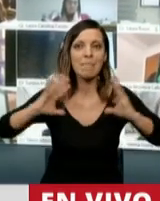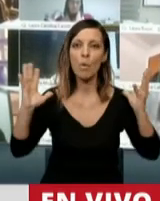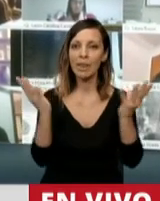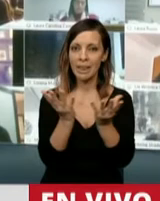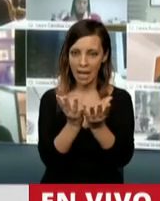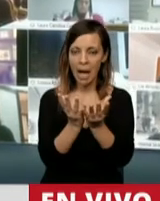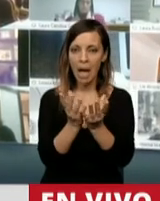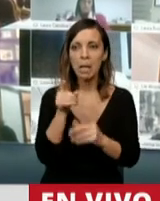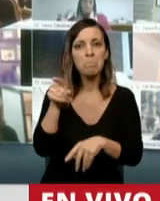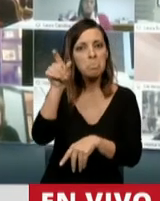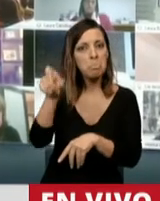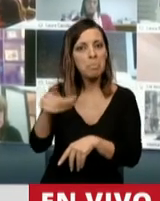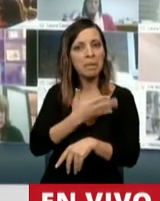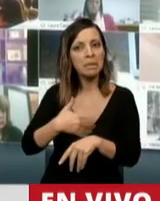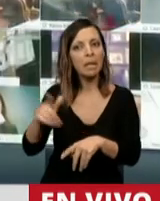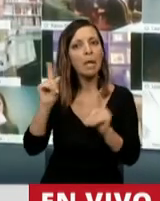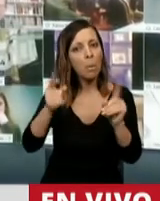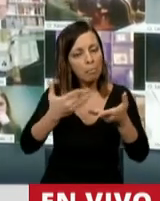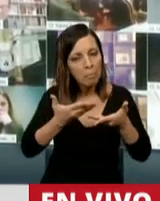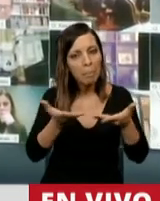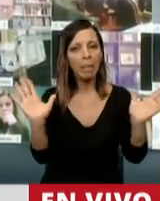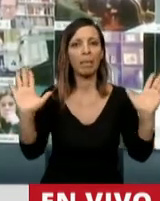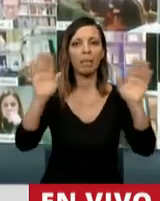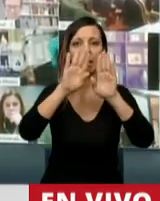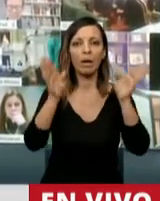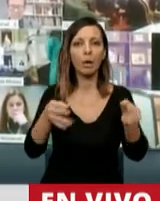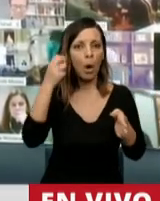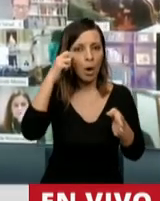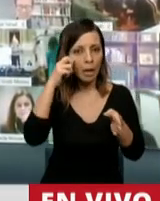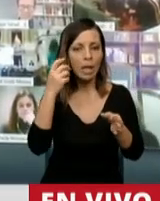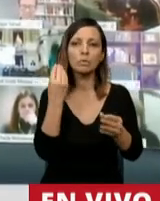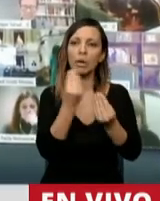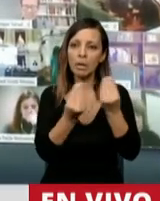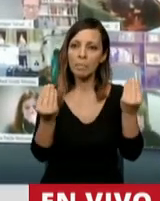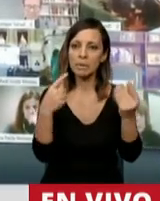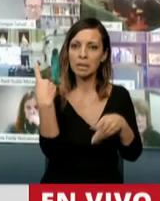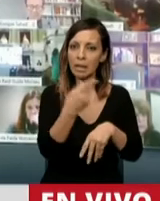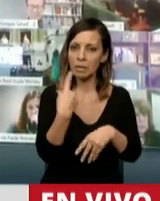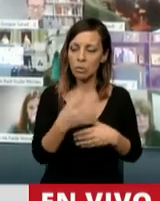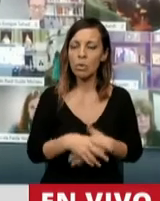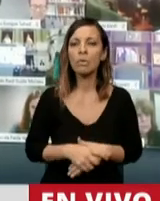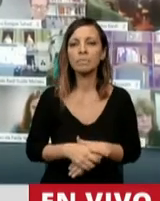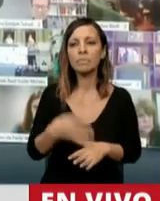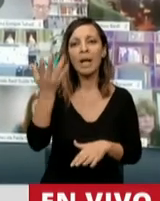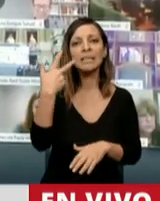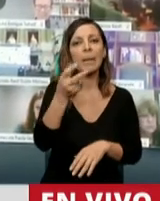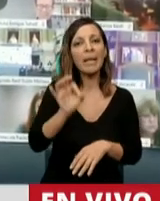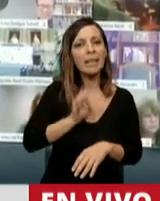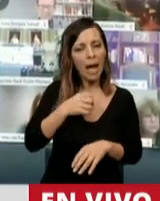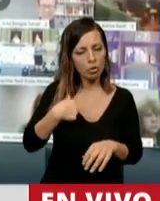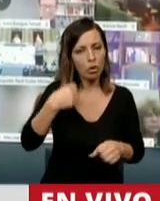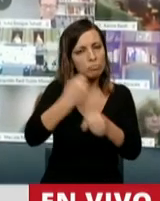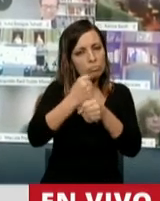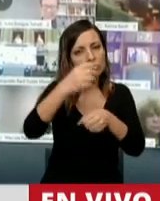usted permitió que se abra las puertas de este Congreso de la Nación, representante del pueblo. Hace 20 años milito en política